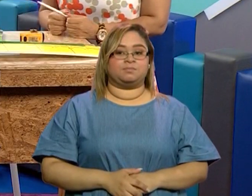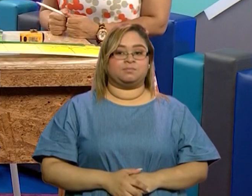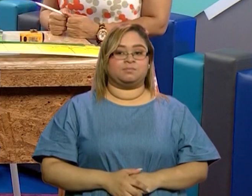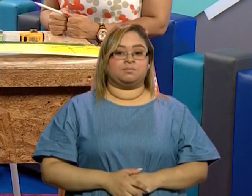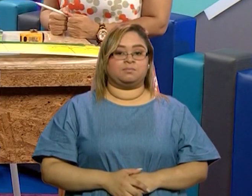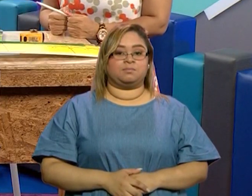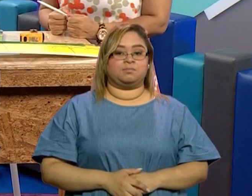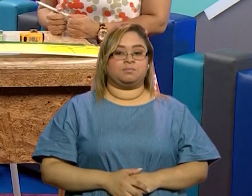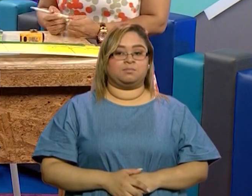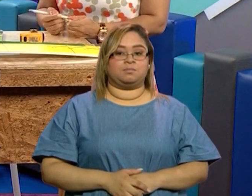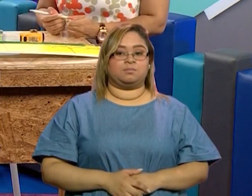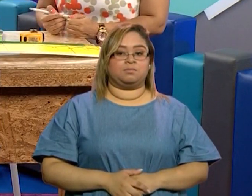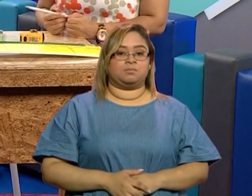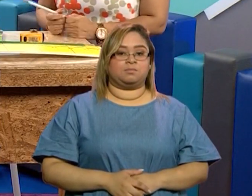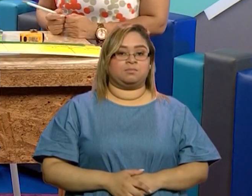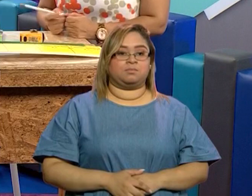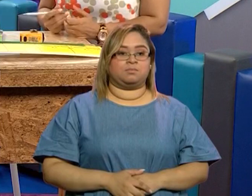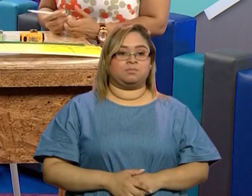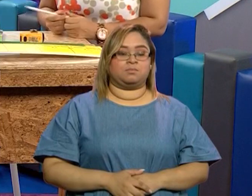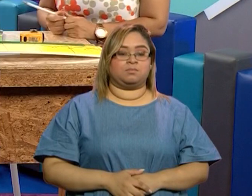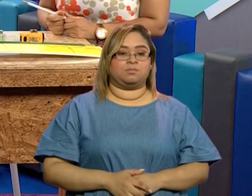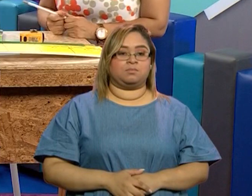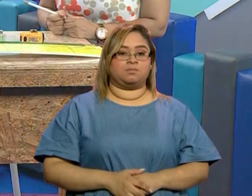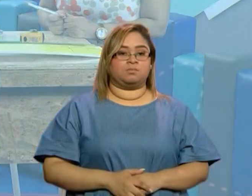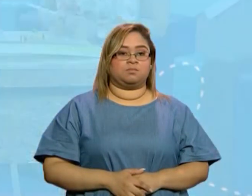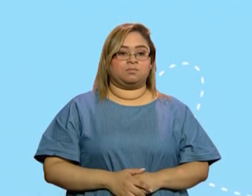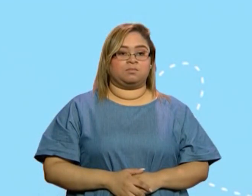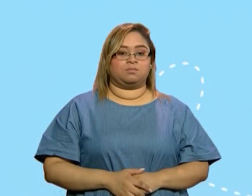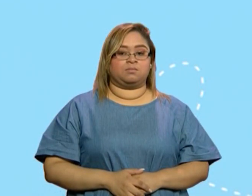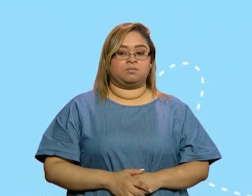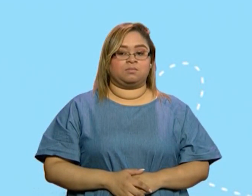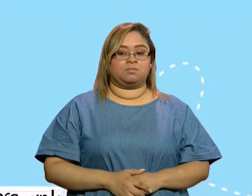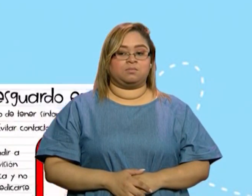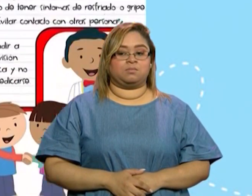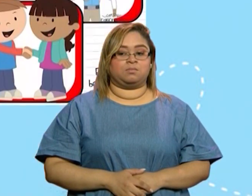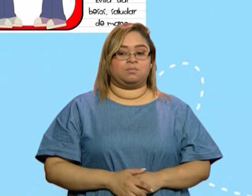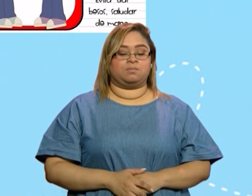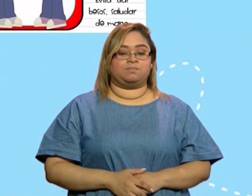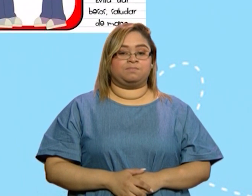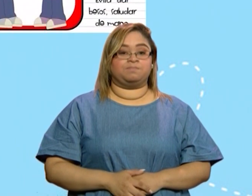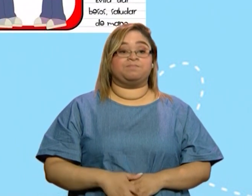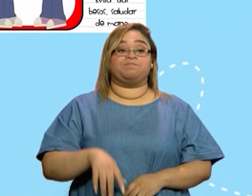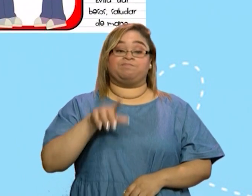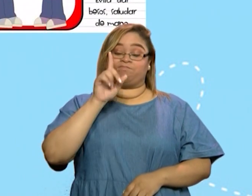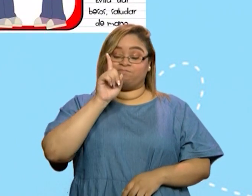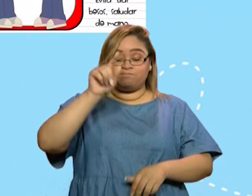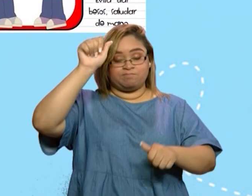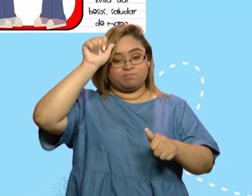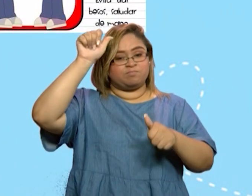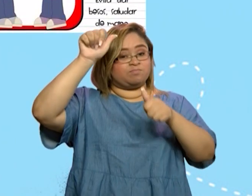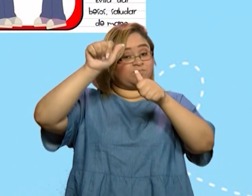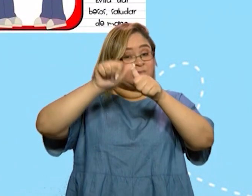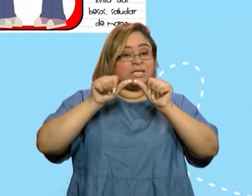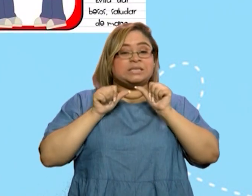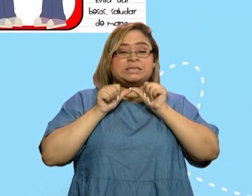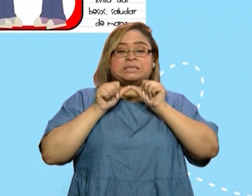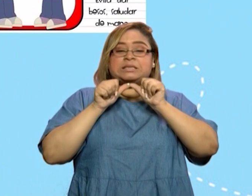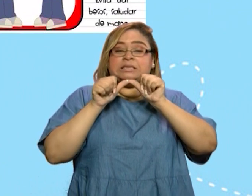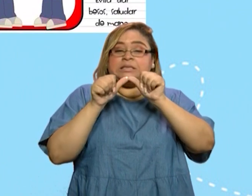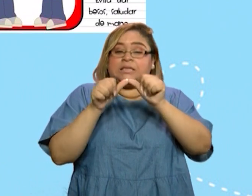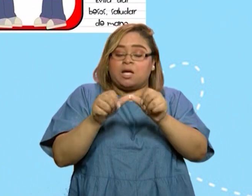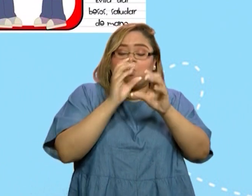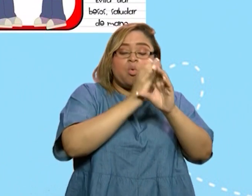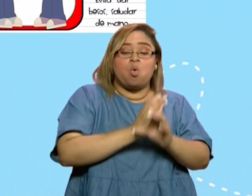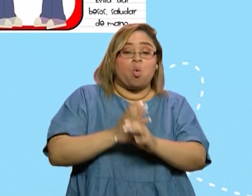vamos a ver que todavía estamos en el tiempo de cuidarnos no podemos bajar la guardia entonces al